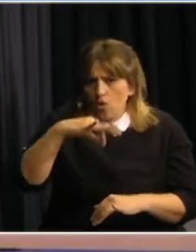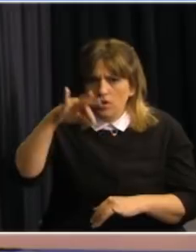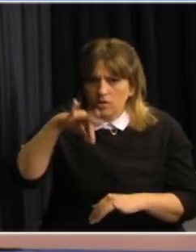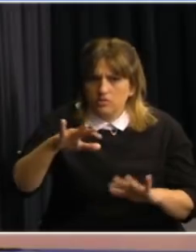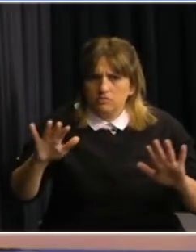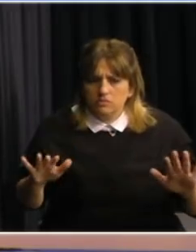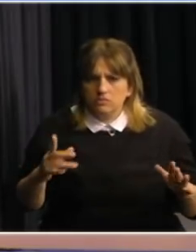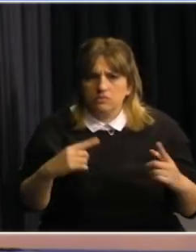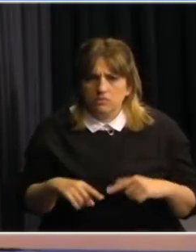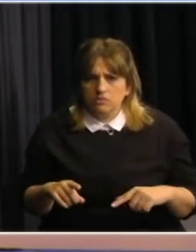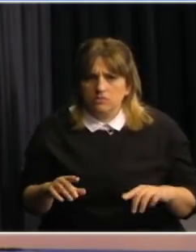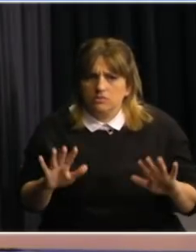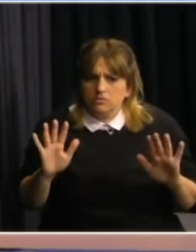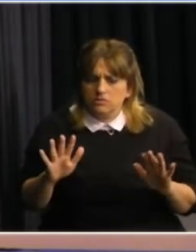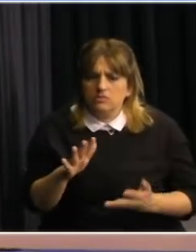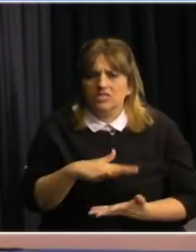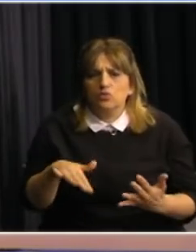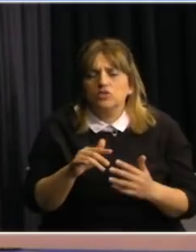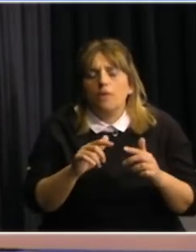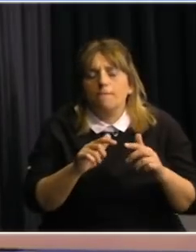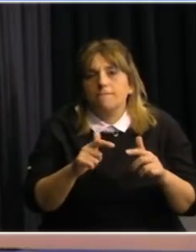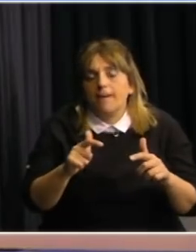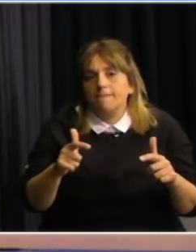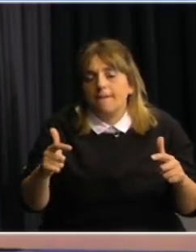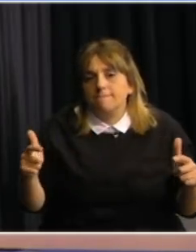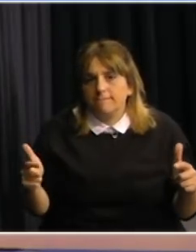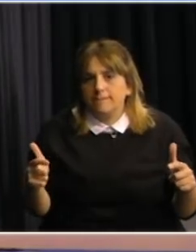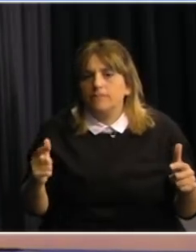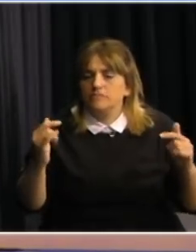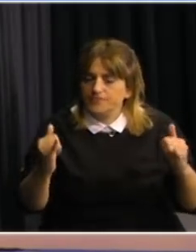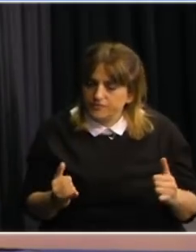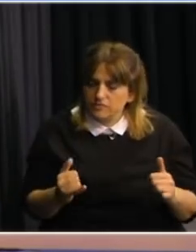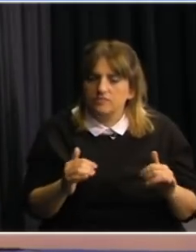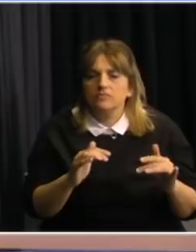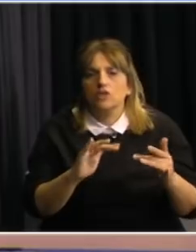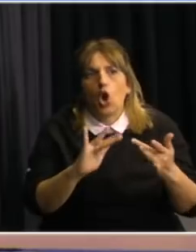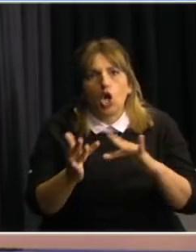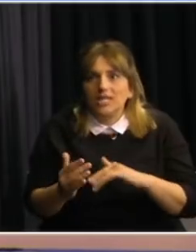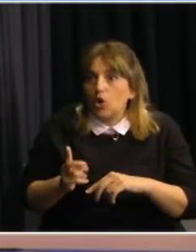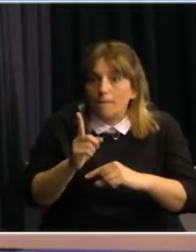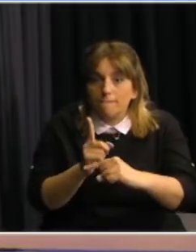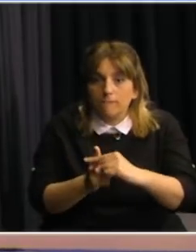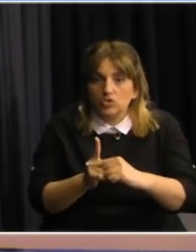y tengo en situaciones de brotes concretos hasta donde yo tengo entendido si los contactos de un positivo